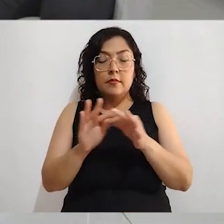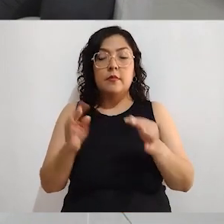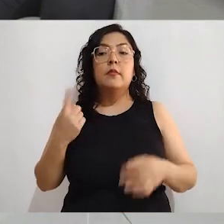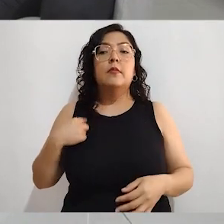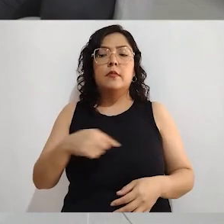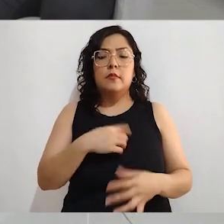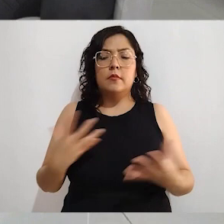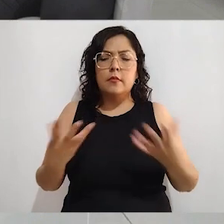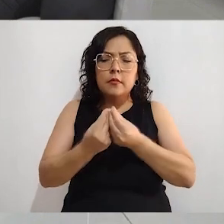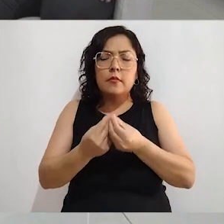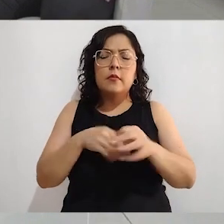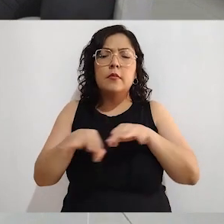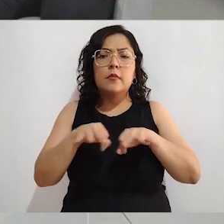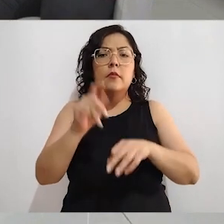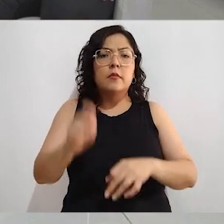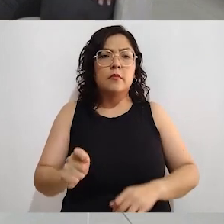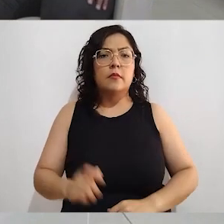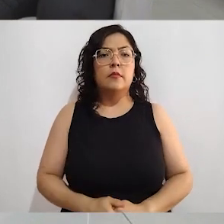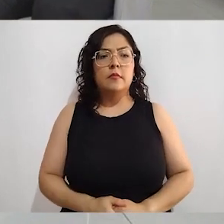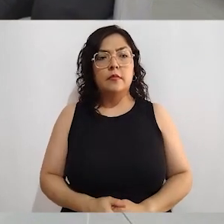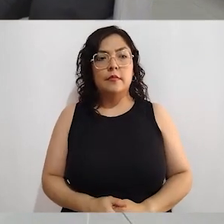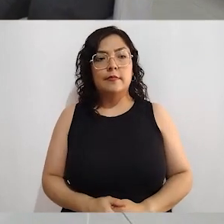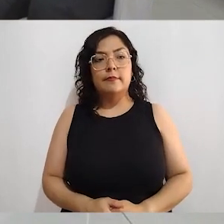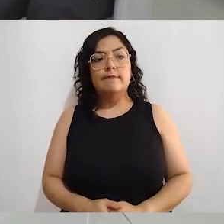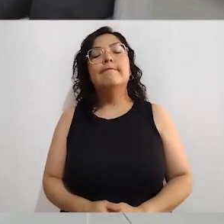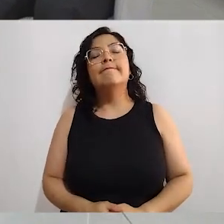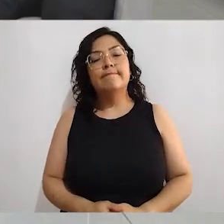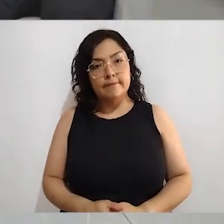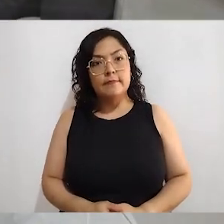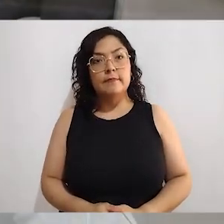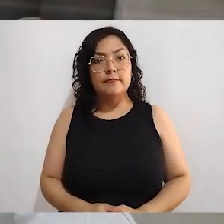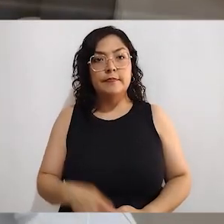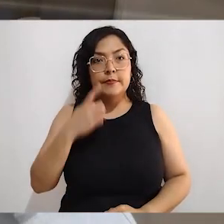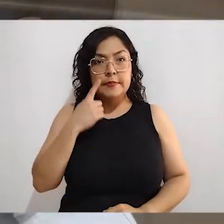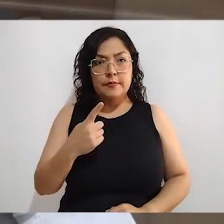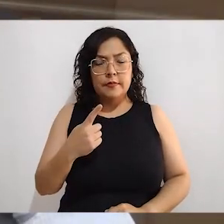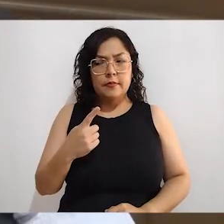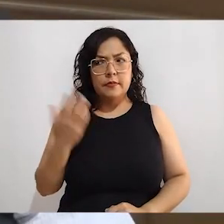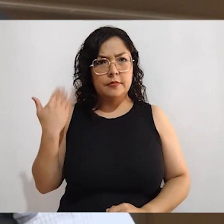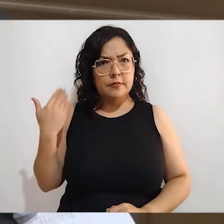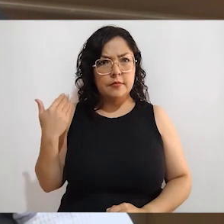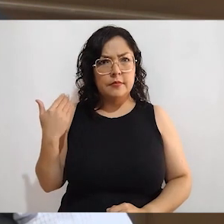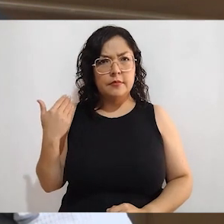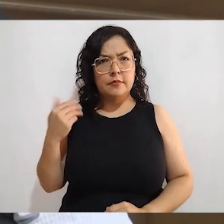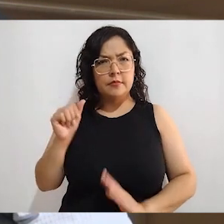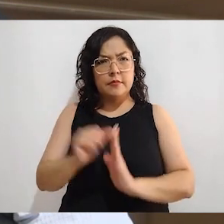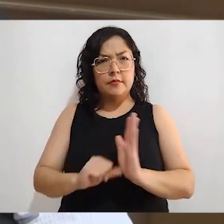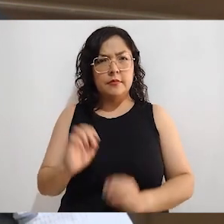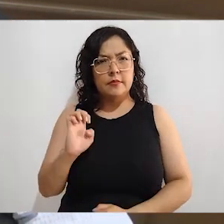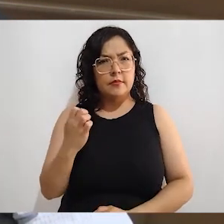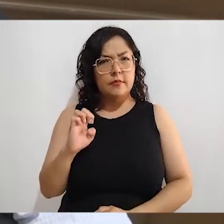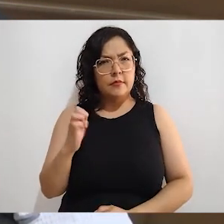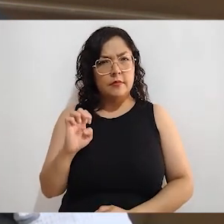en sinergia para este tema de la participación ciudadana? Claro, con mucho gusto. Pues tú recordabas, Juan Carlos, que a finales de enero